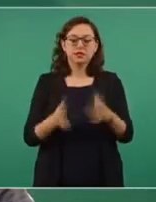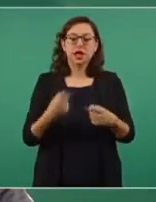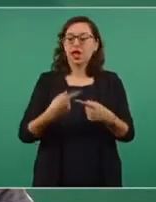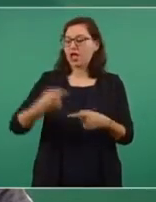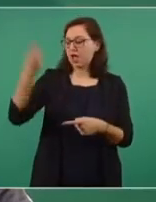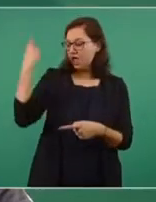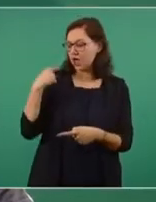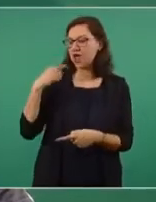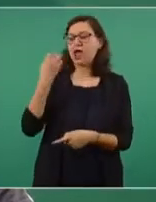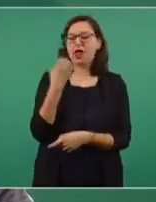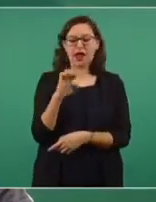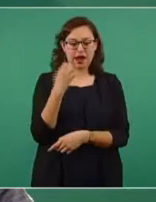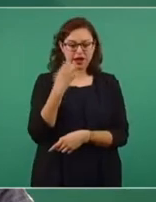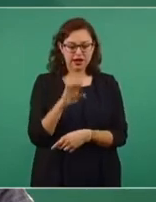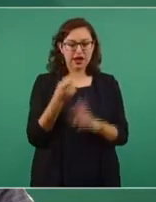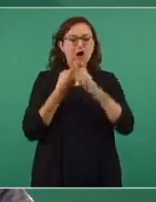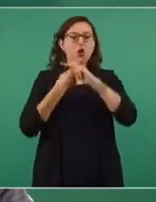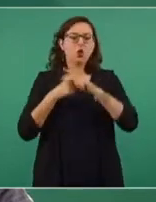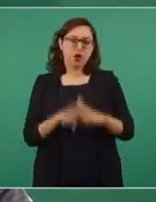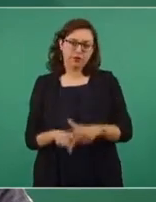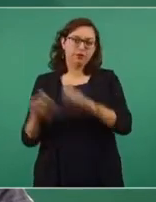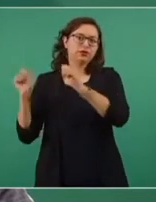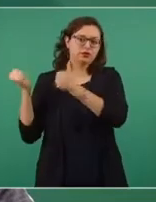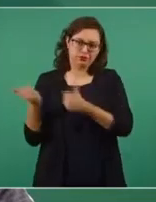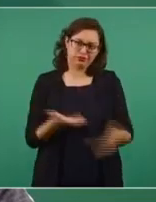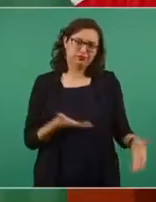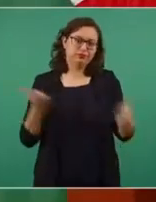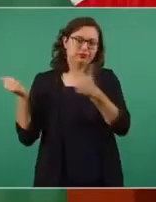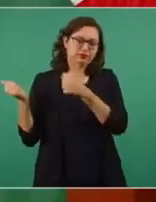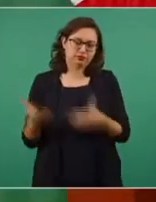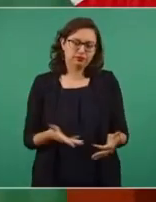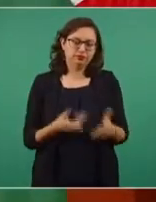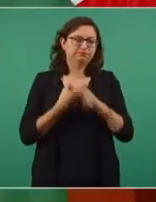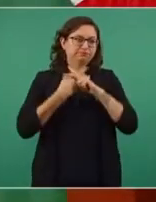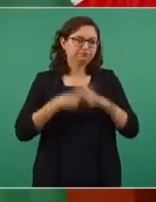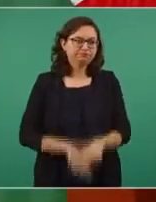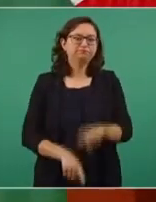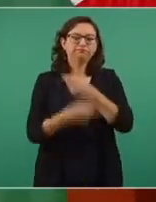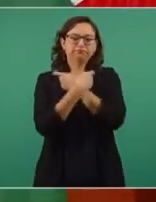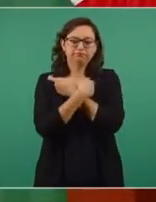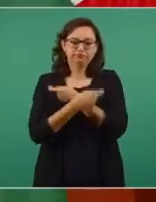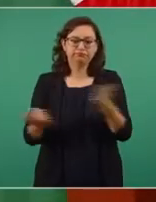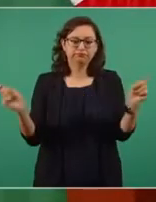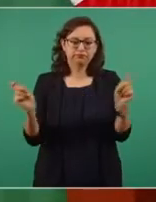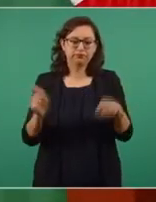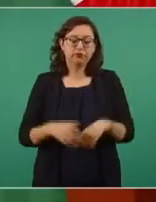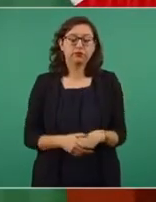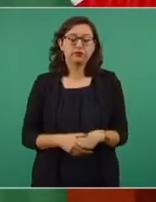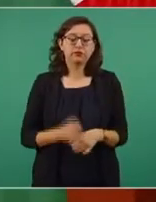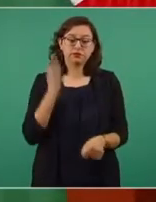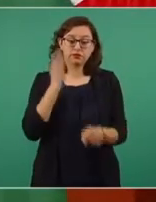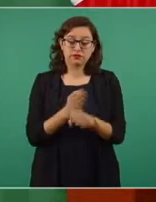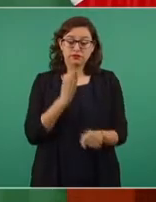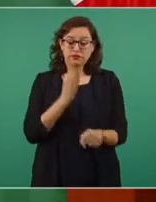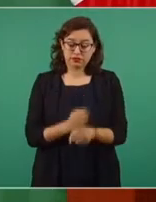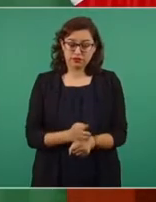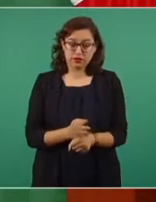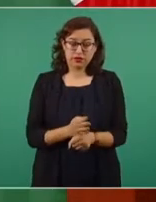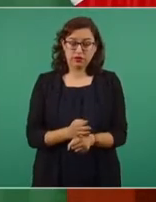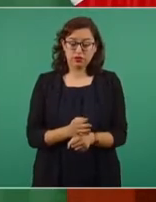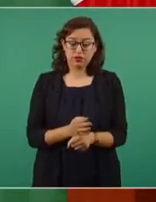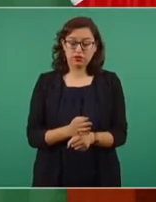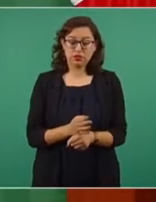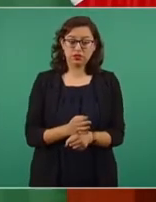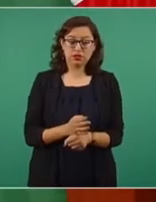primeras entregas a algunas instituciones. Al día de hoy ya se encuentran en el país y ya se